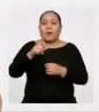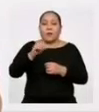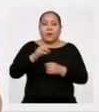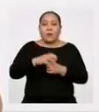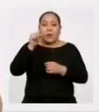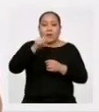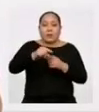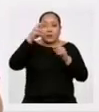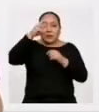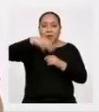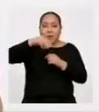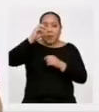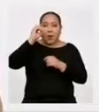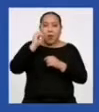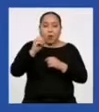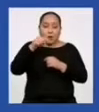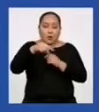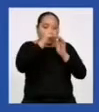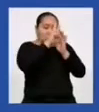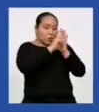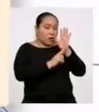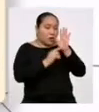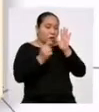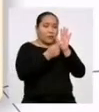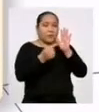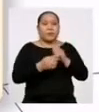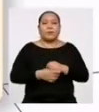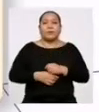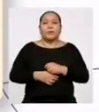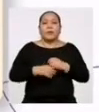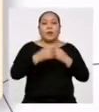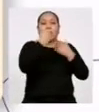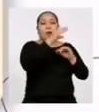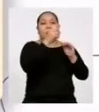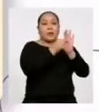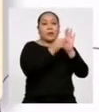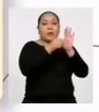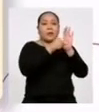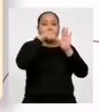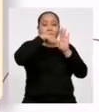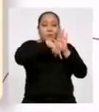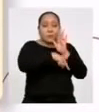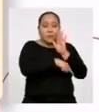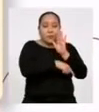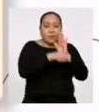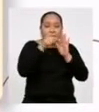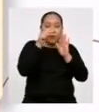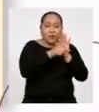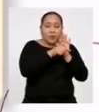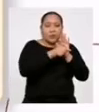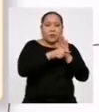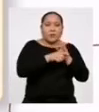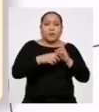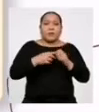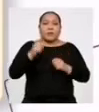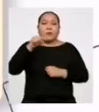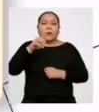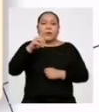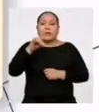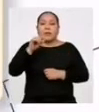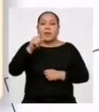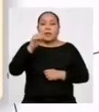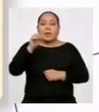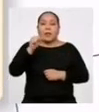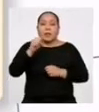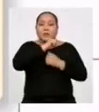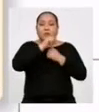Y esta es su fórmula El límite inferior del intervalo de clase modal Más delta sub